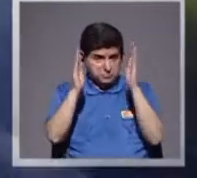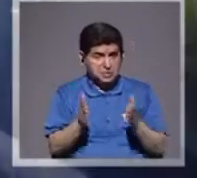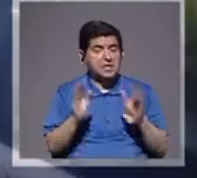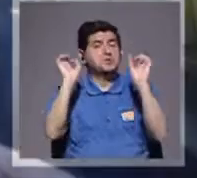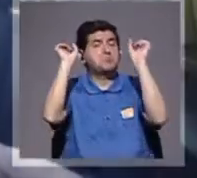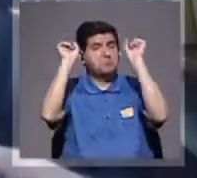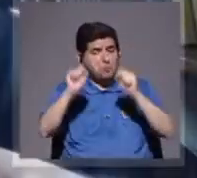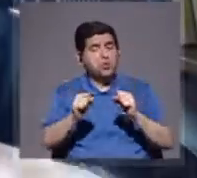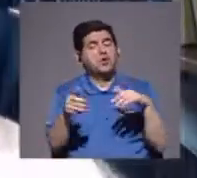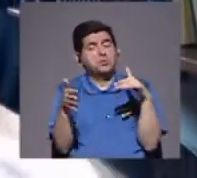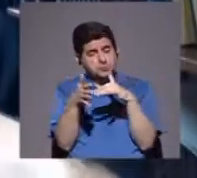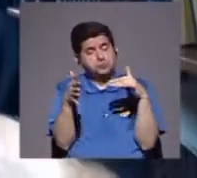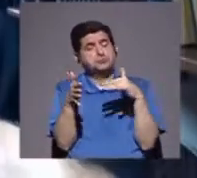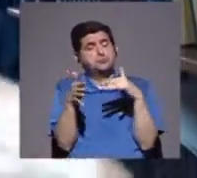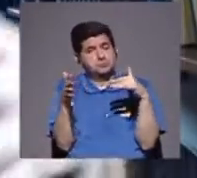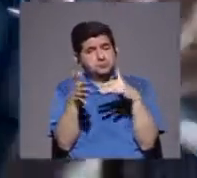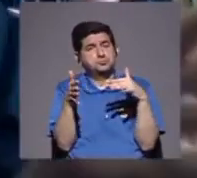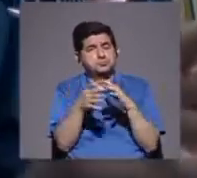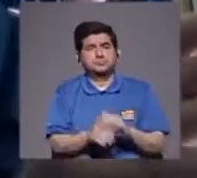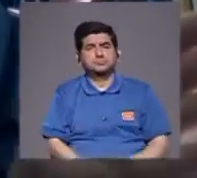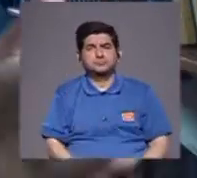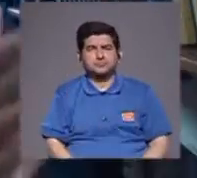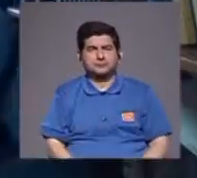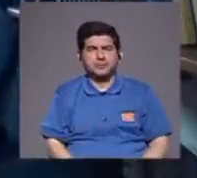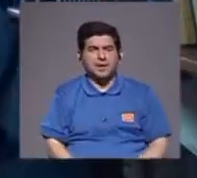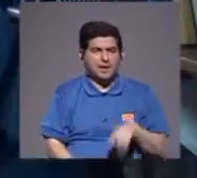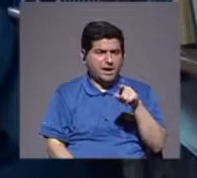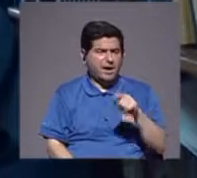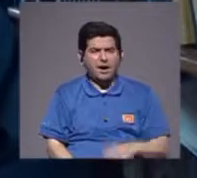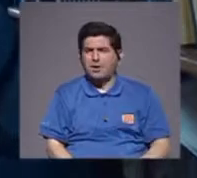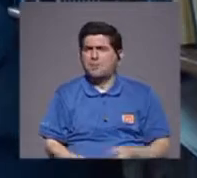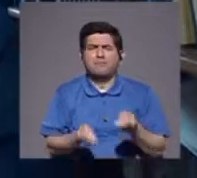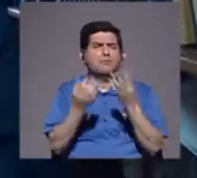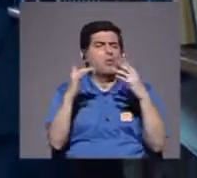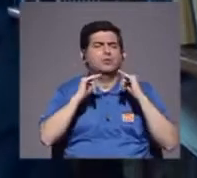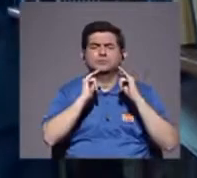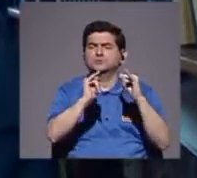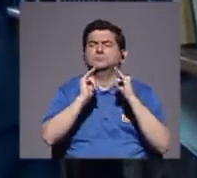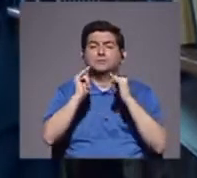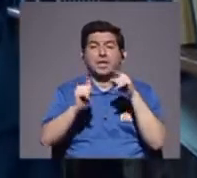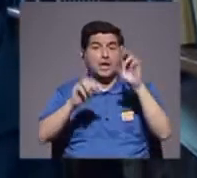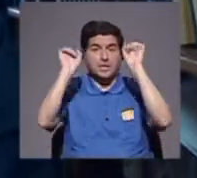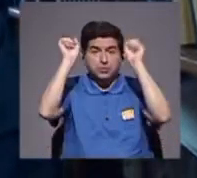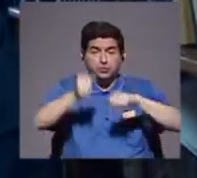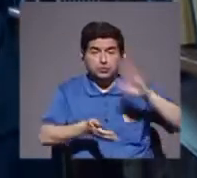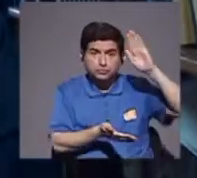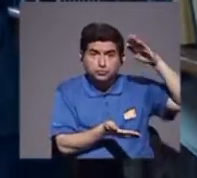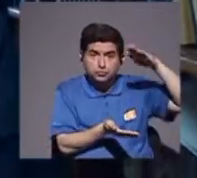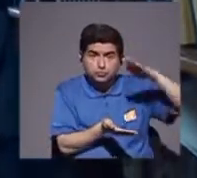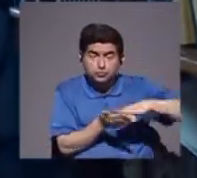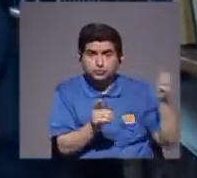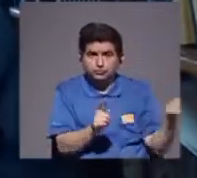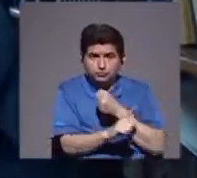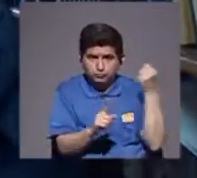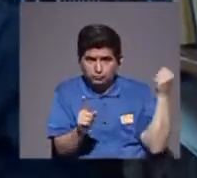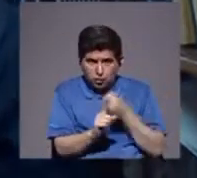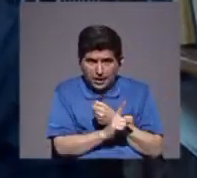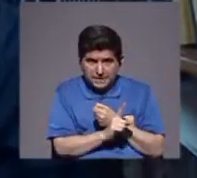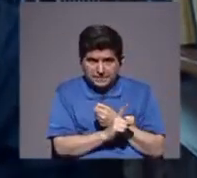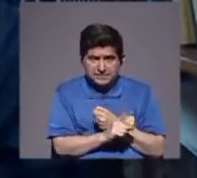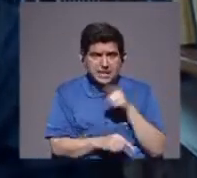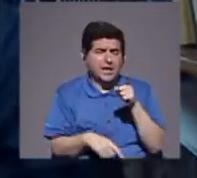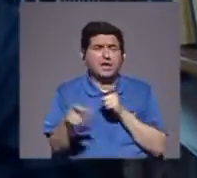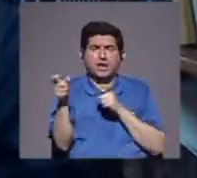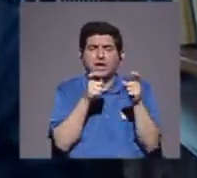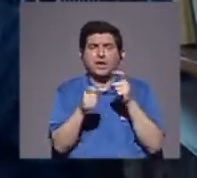podemos estudiar, con detalle, por las enormes similitudes, si ellos han logrado, reducir violencia, si han logrado,